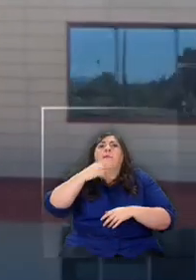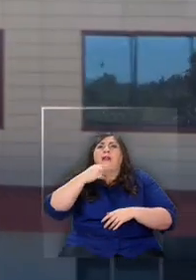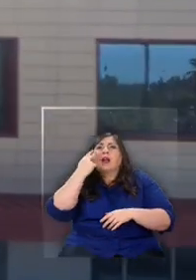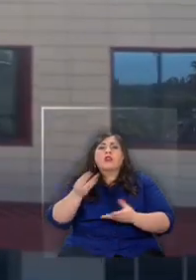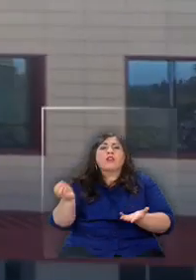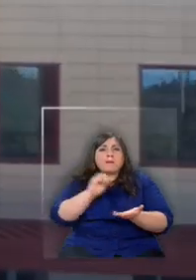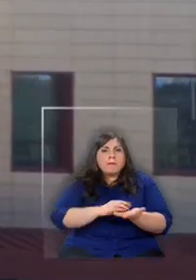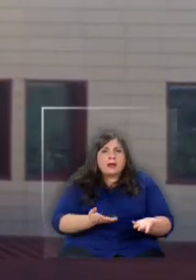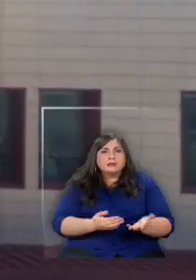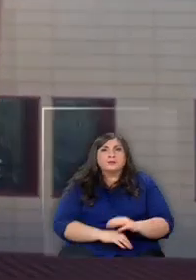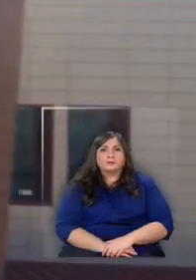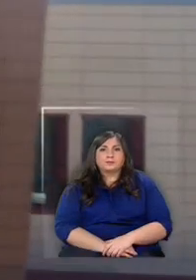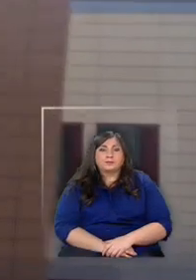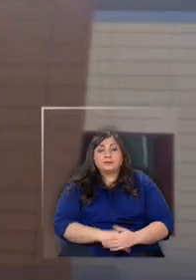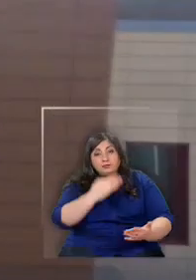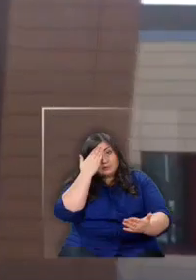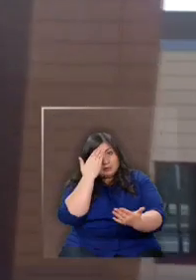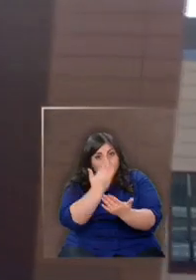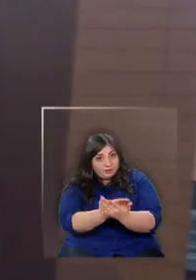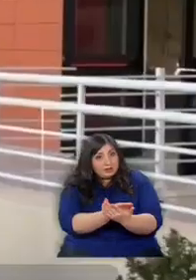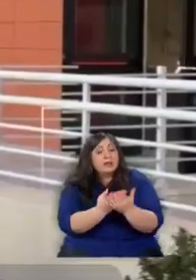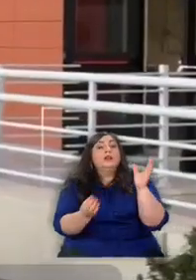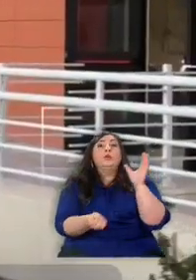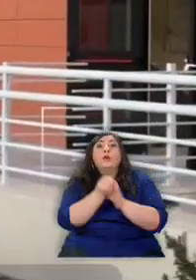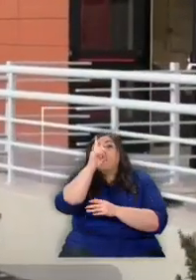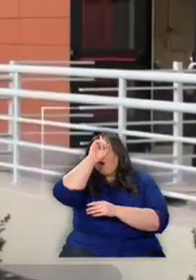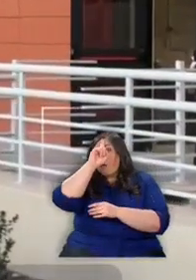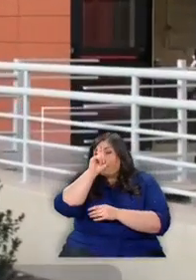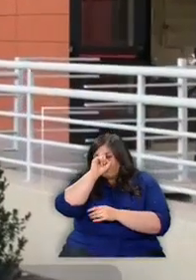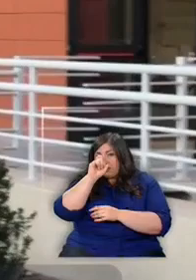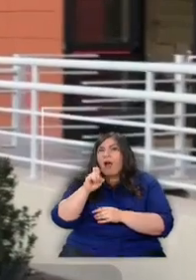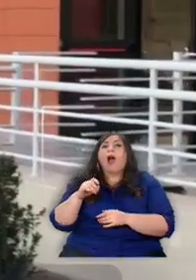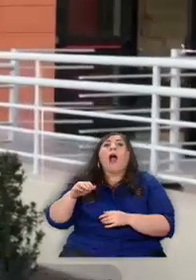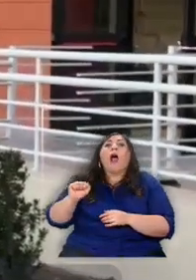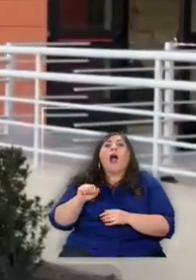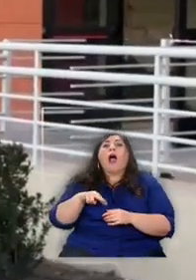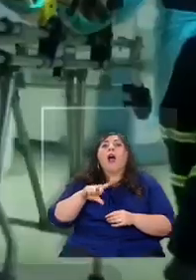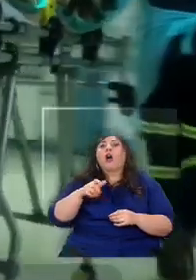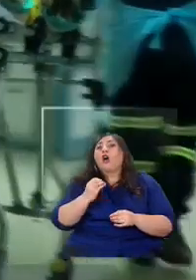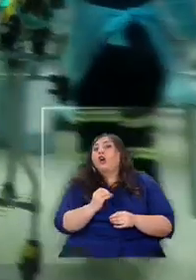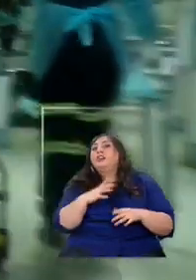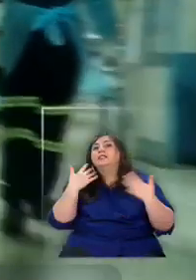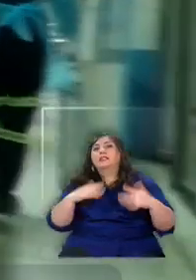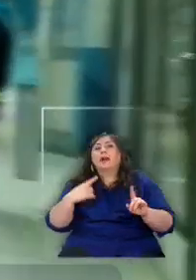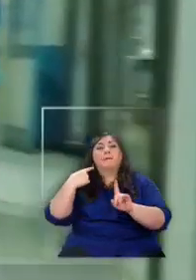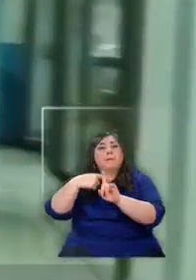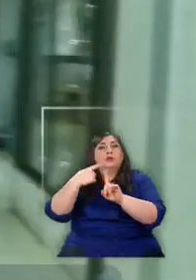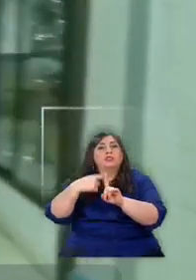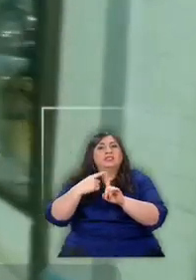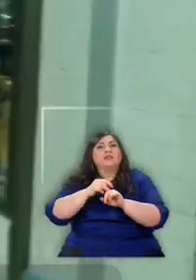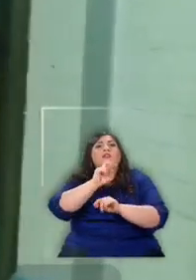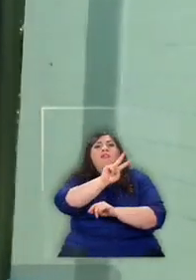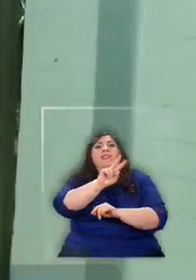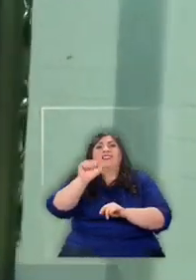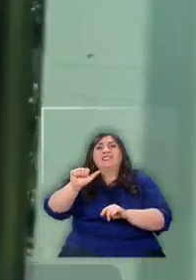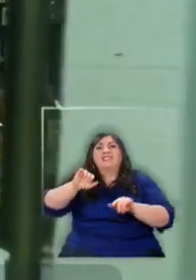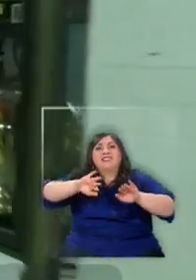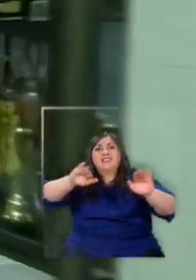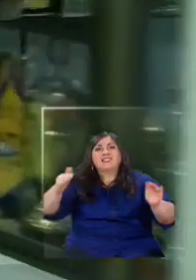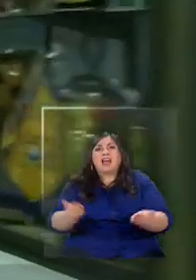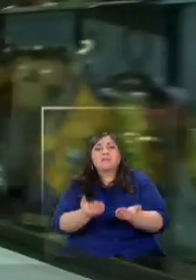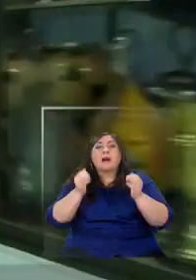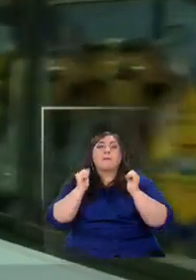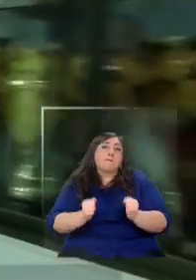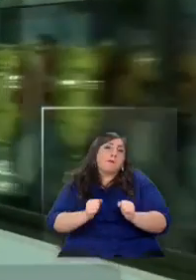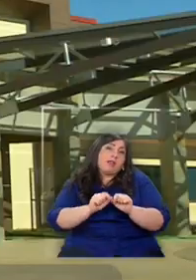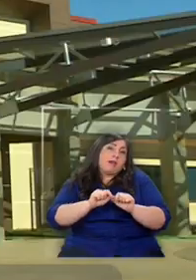Para enfrentar la emergencia, el nuevo hospital Dangol ya recibió pacientes positivos de coronavirus. 26 camas por ahora se podrían